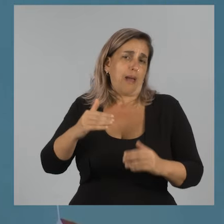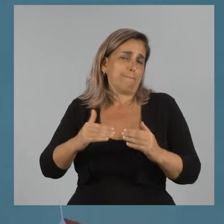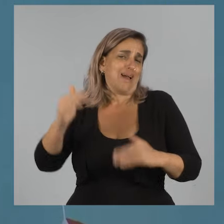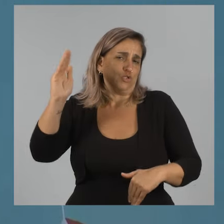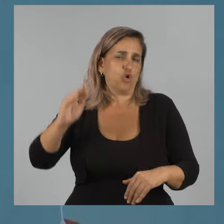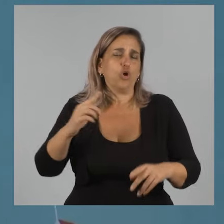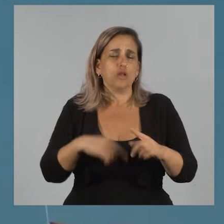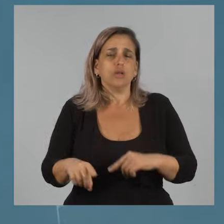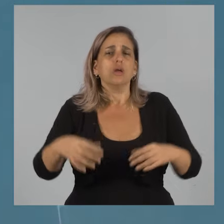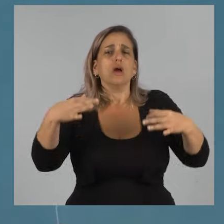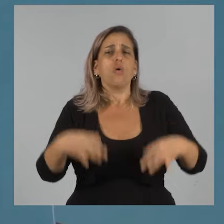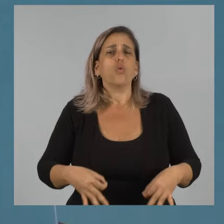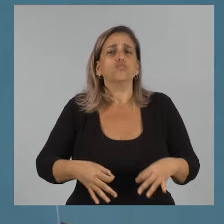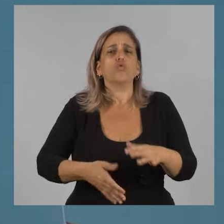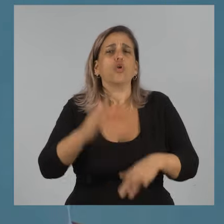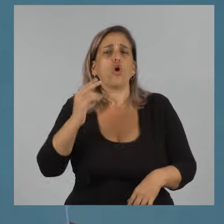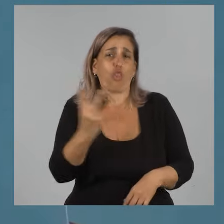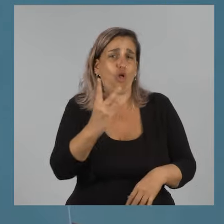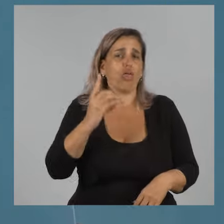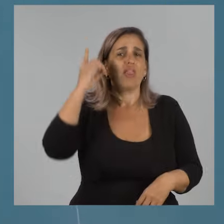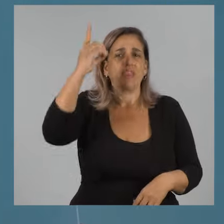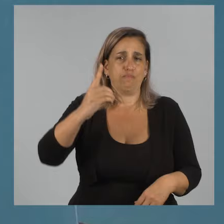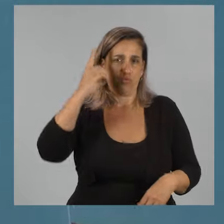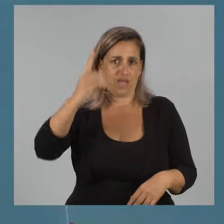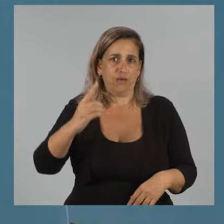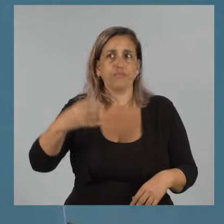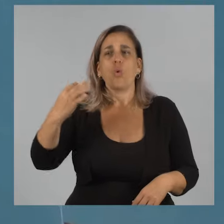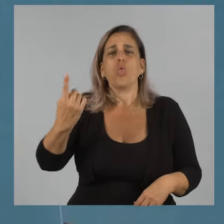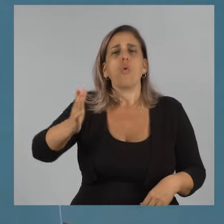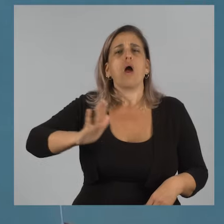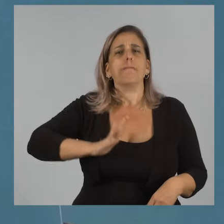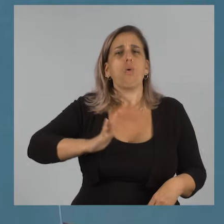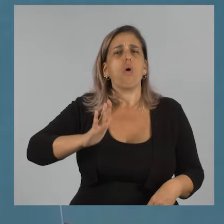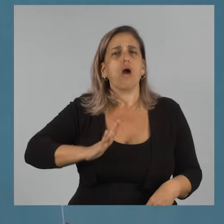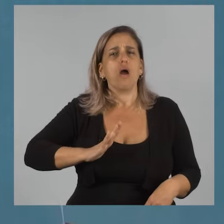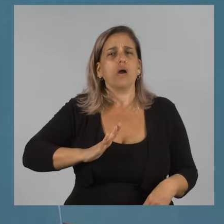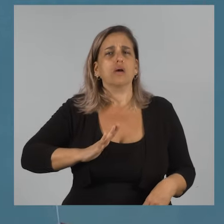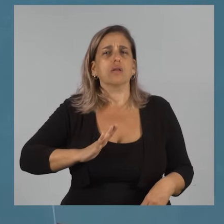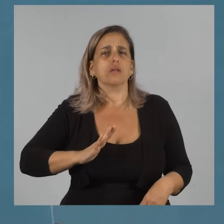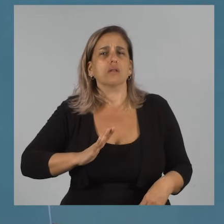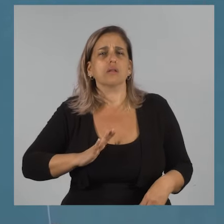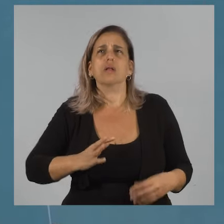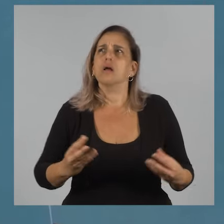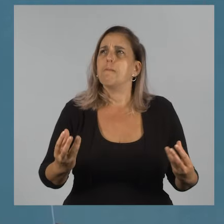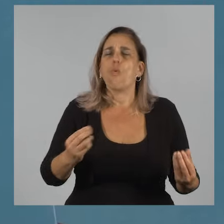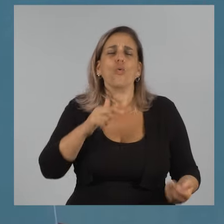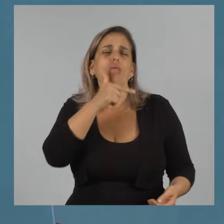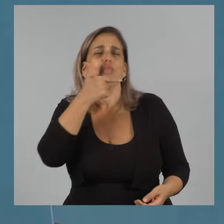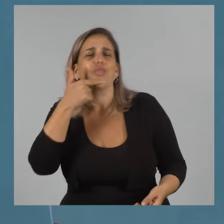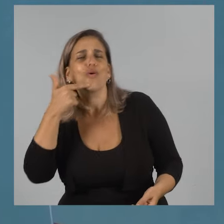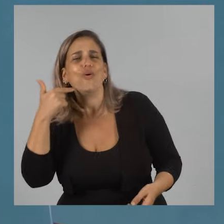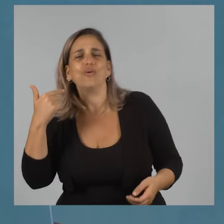algunos años más que yo, fuimos diputados. Marta una mujer muy